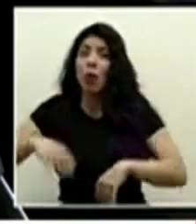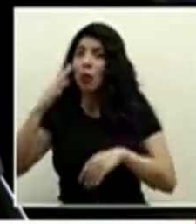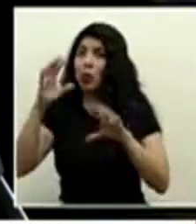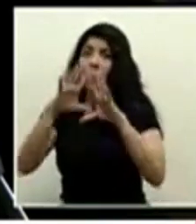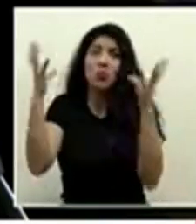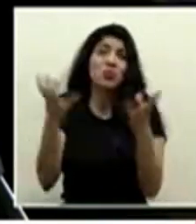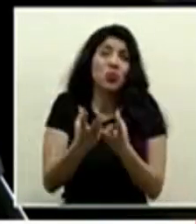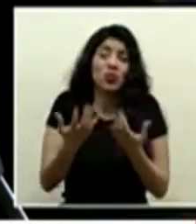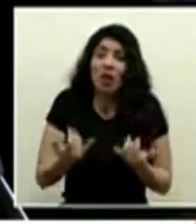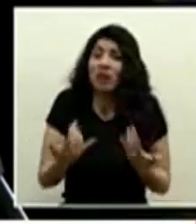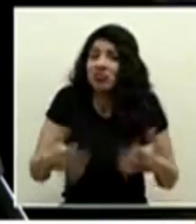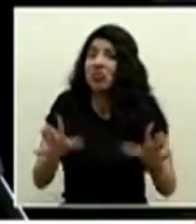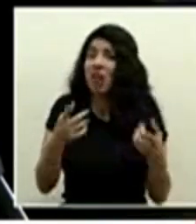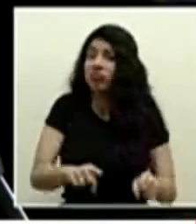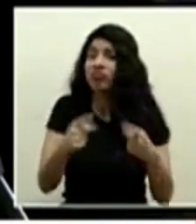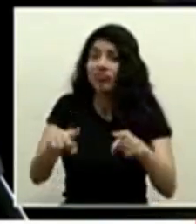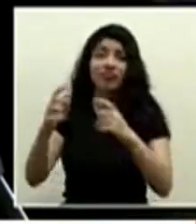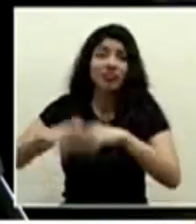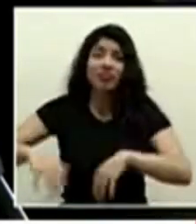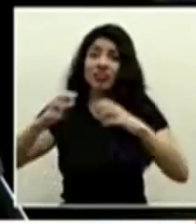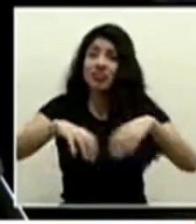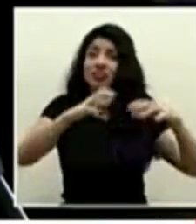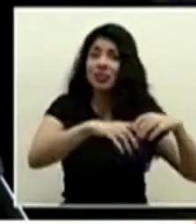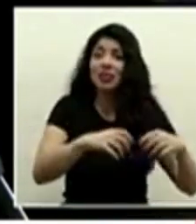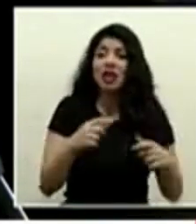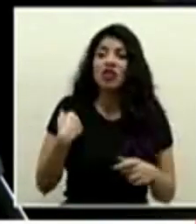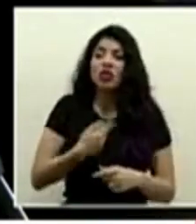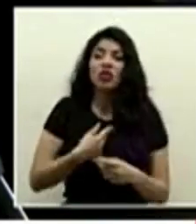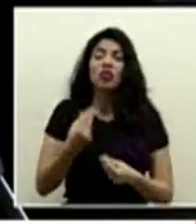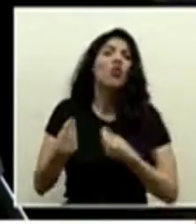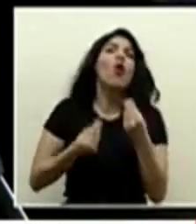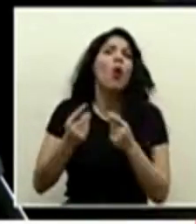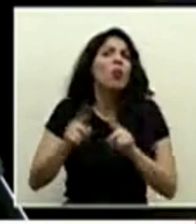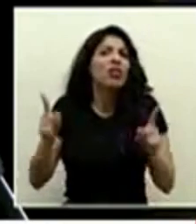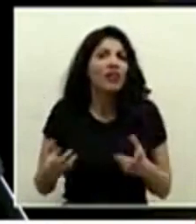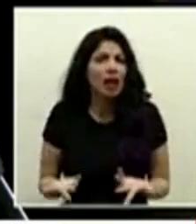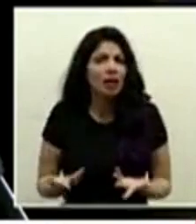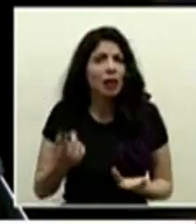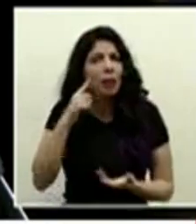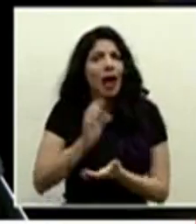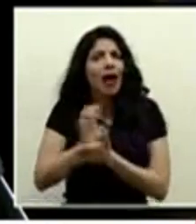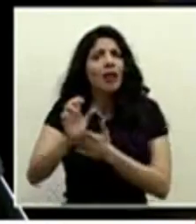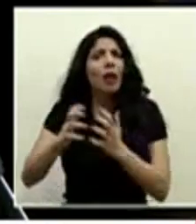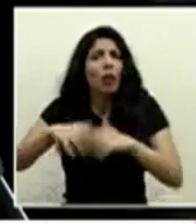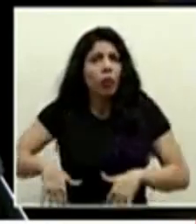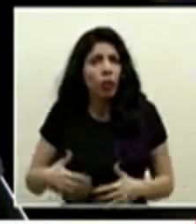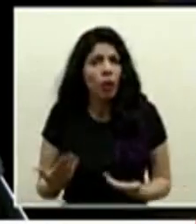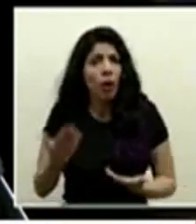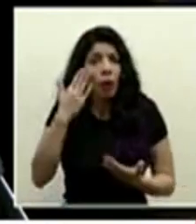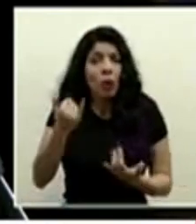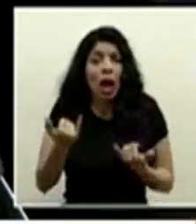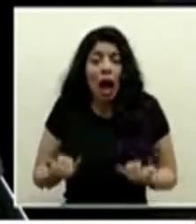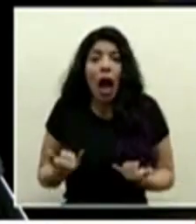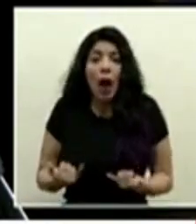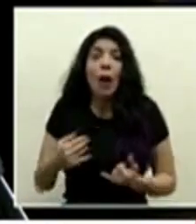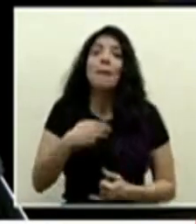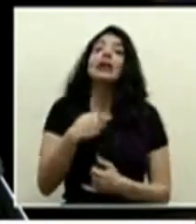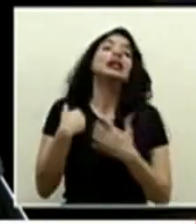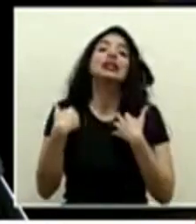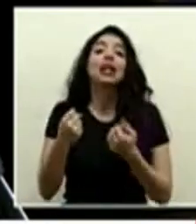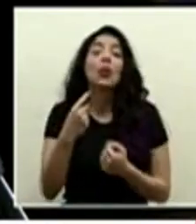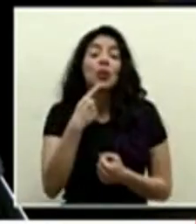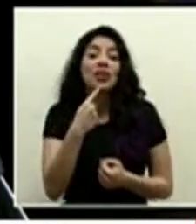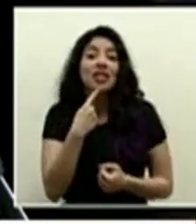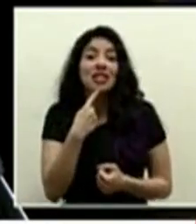el mundo en todo el mundo ha ocurrido entonces no sé si hay algo que nos haga diferentes para no colapsar precisamente porque ahora por ejemplo el ministerio de salud